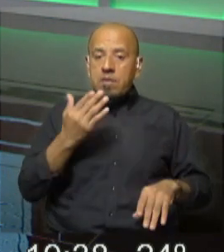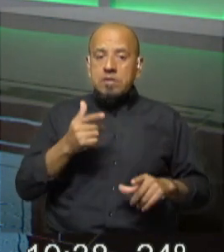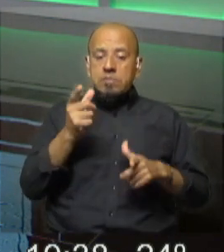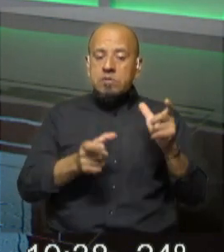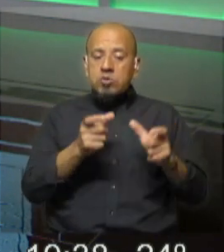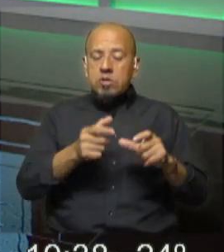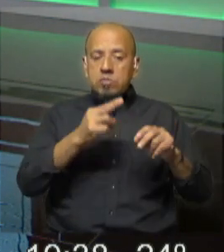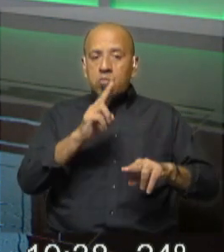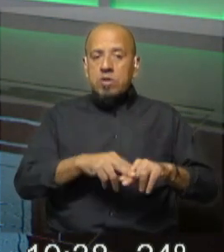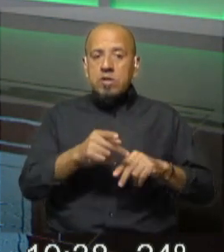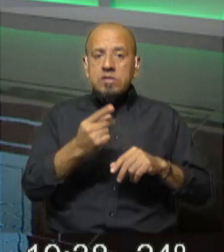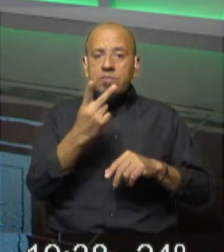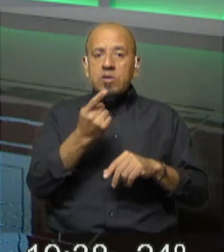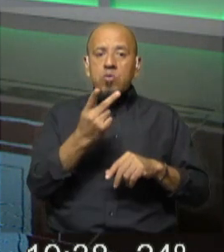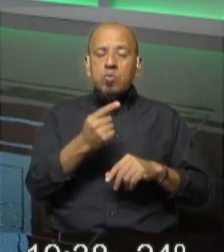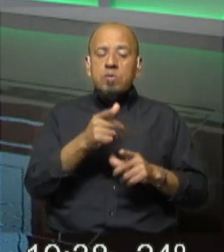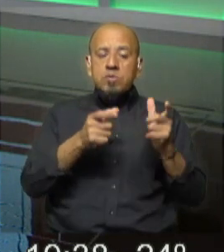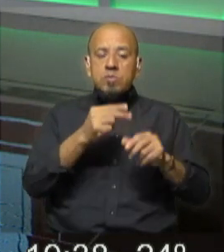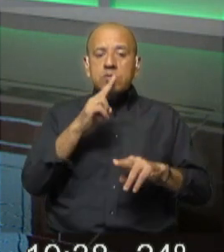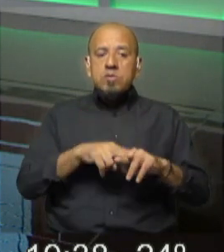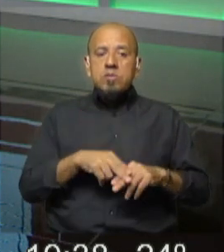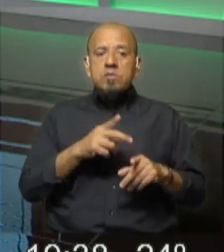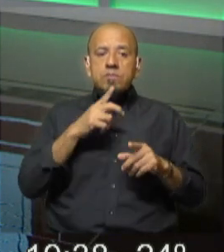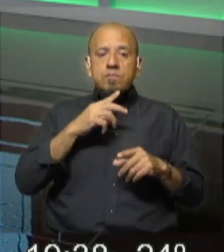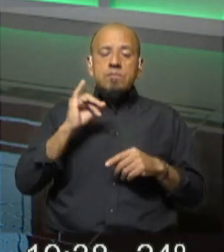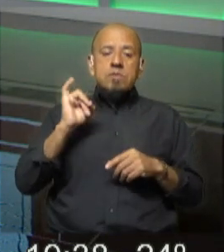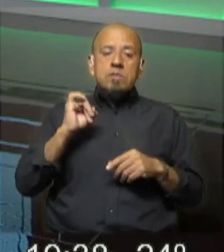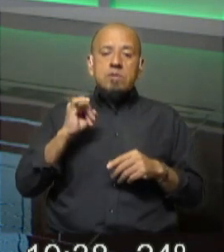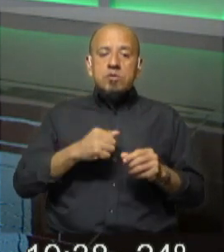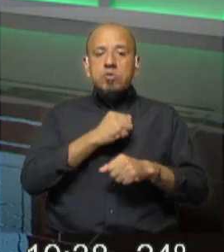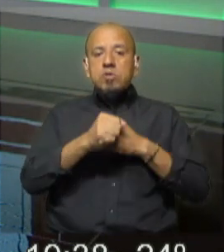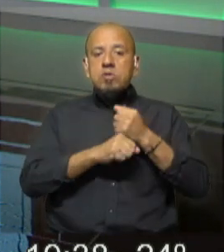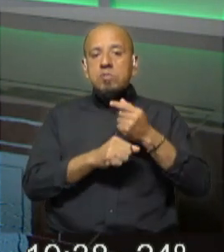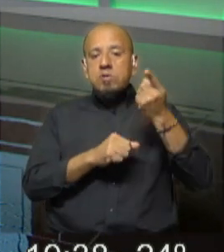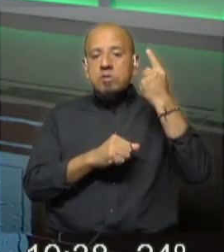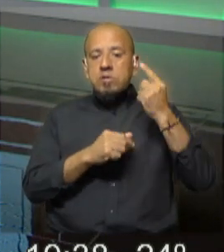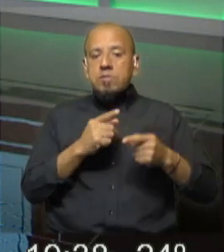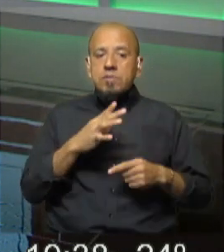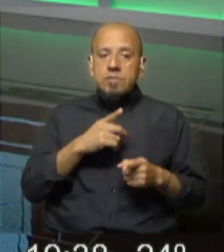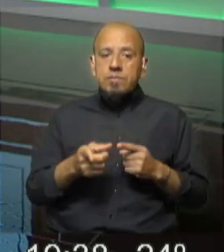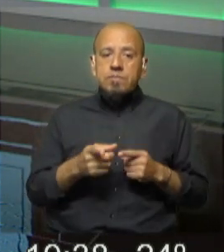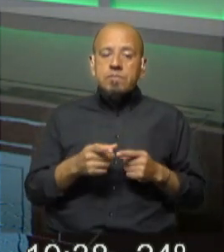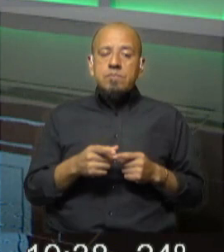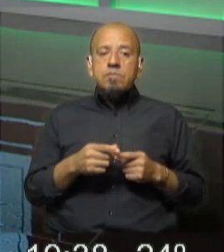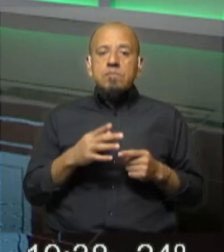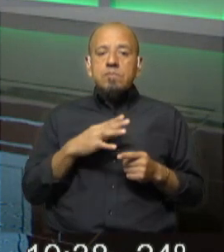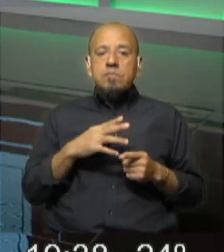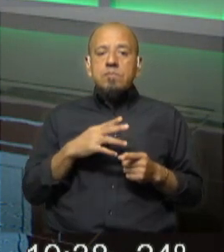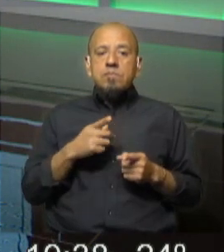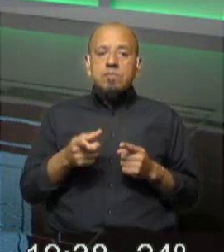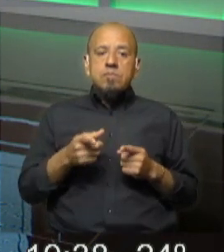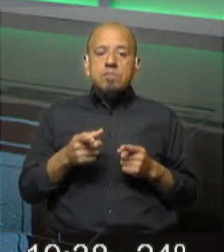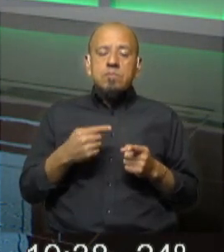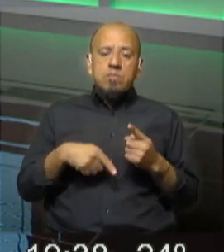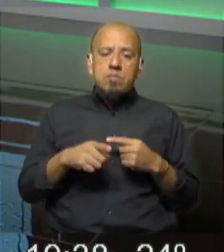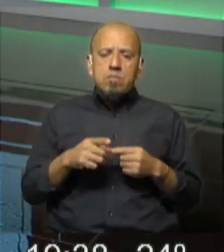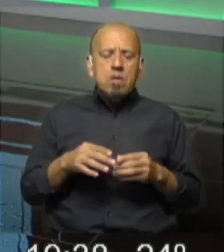cantidad de homicidios, 21 homicidios recordemos lo que fue en mayo del año pasado donde se registró una oleada de homicidios que llegó